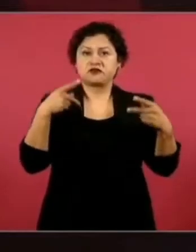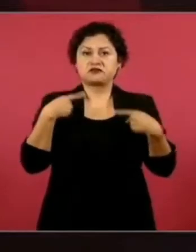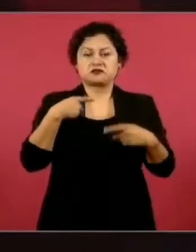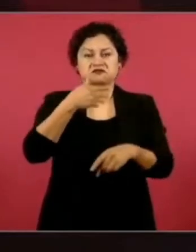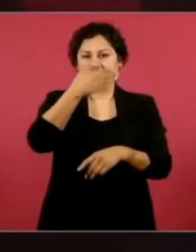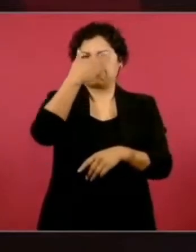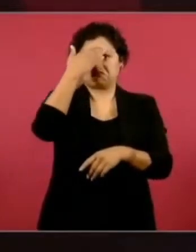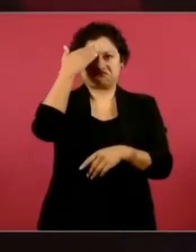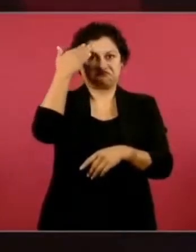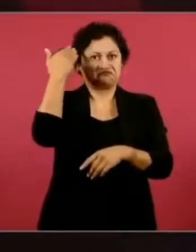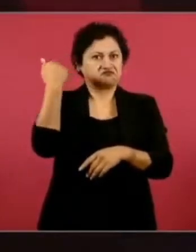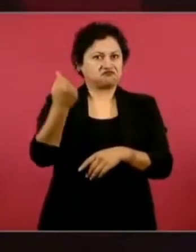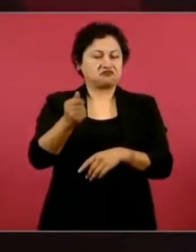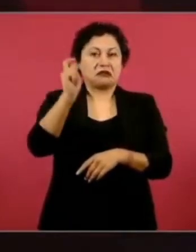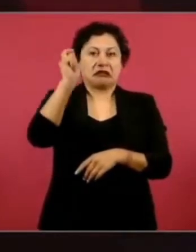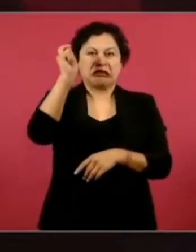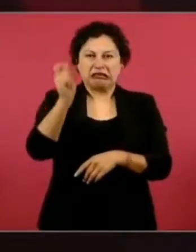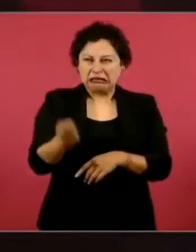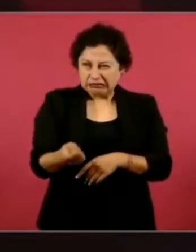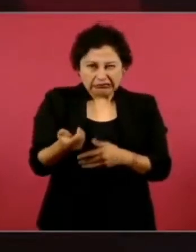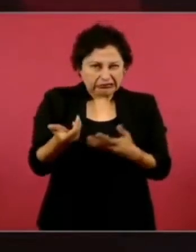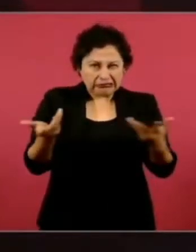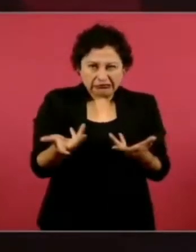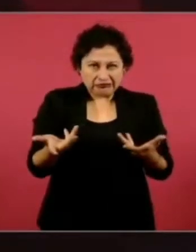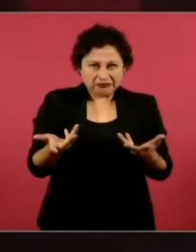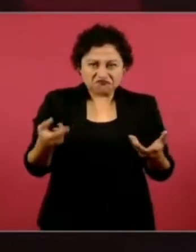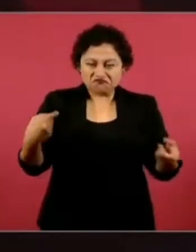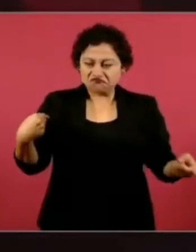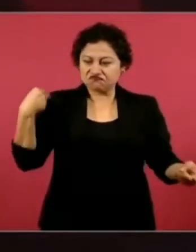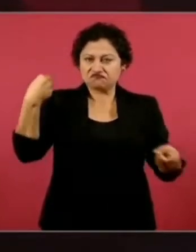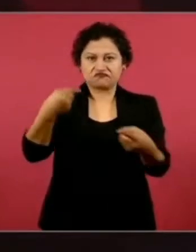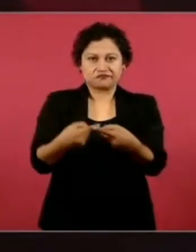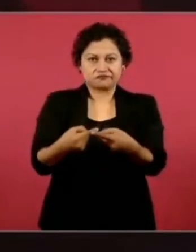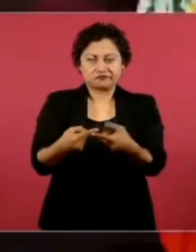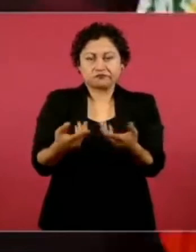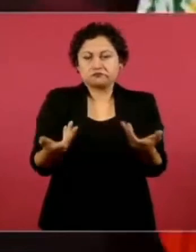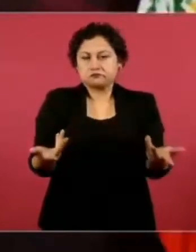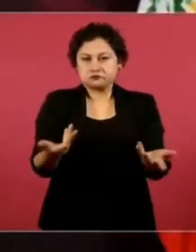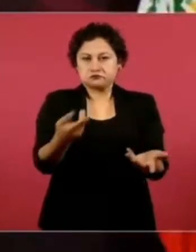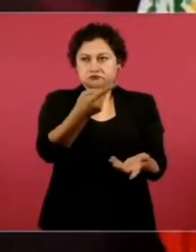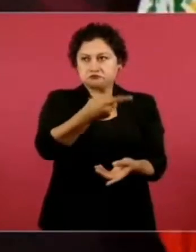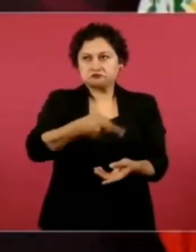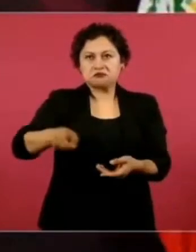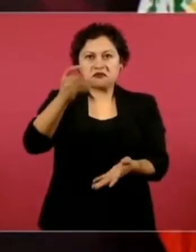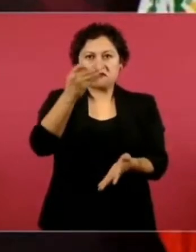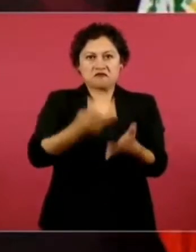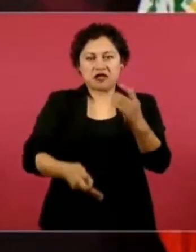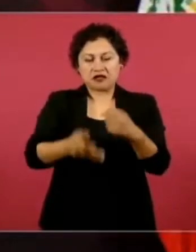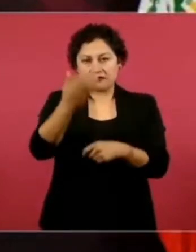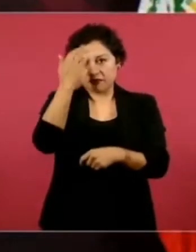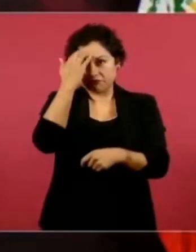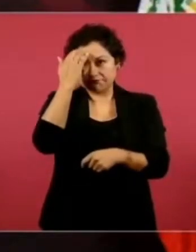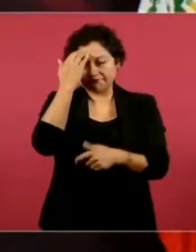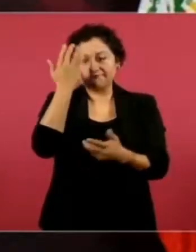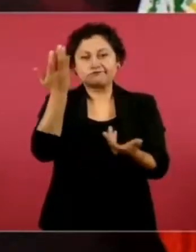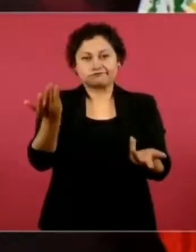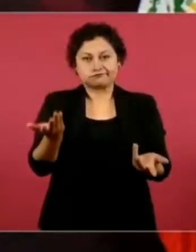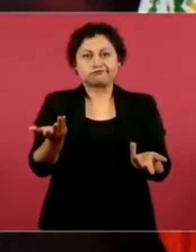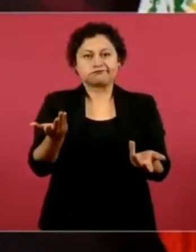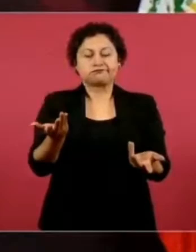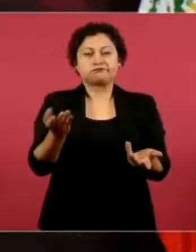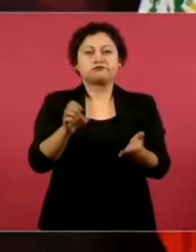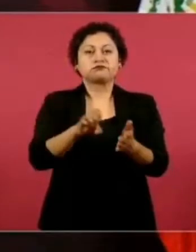en la construcción de